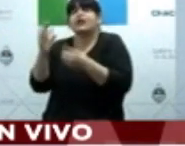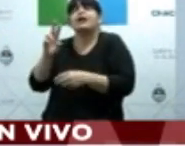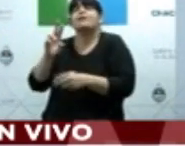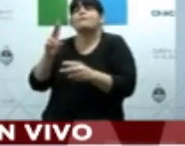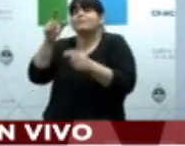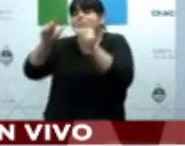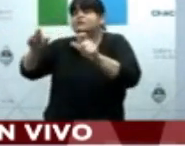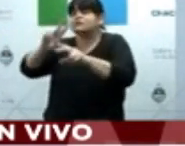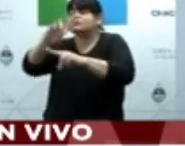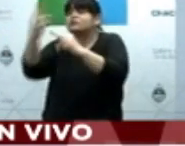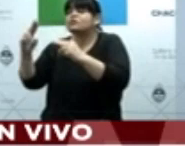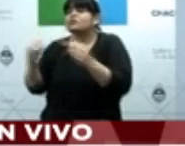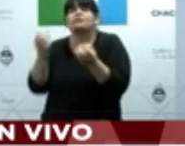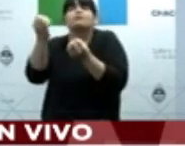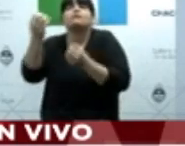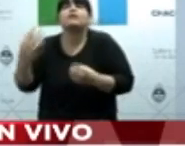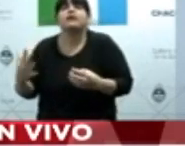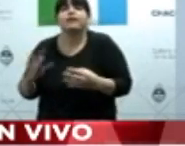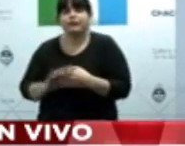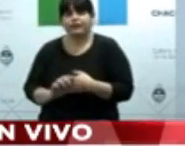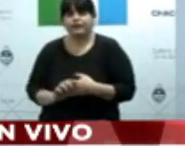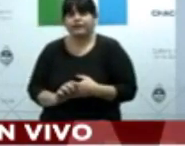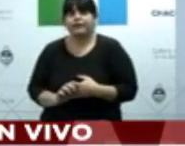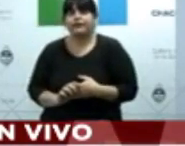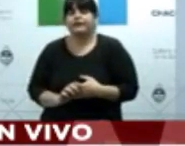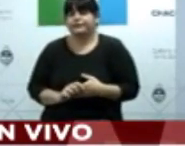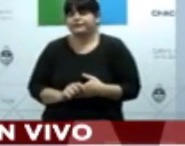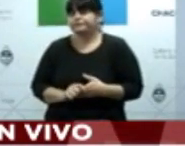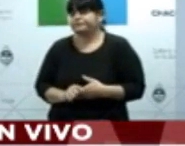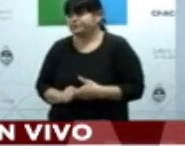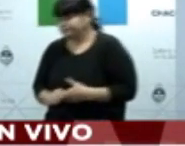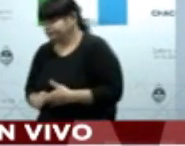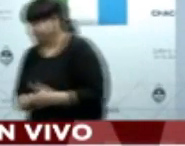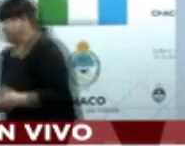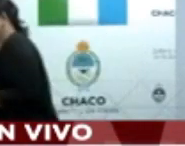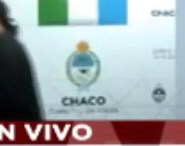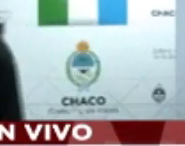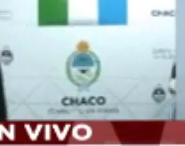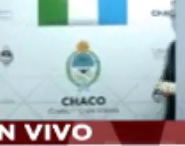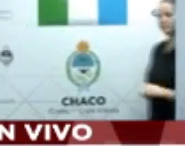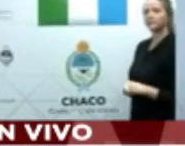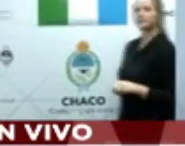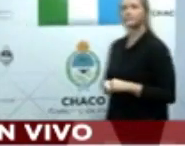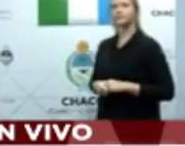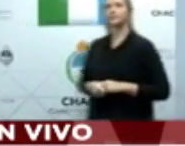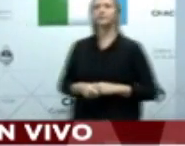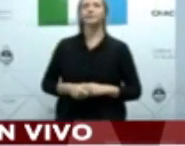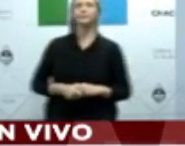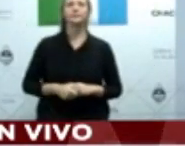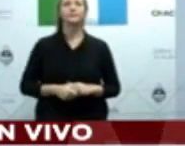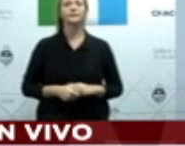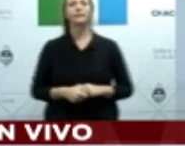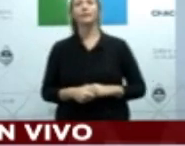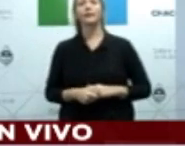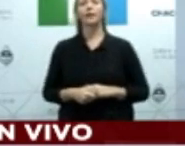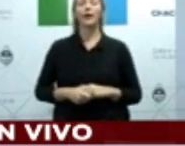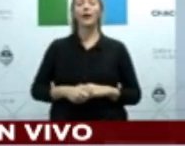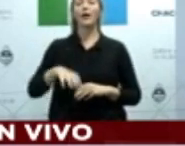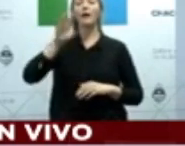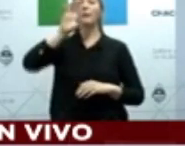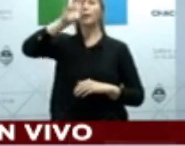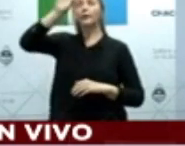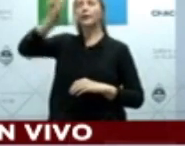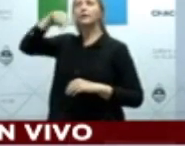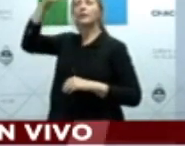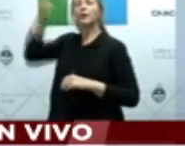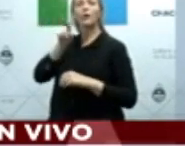de al lado no la tienen? Bueno, entonces, ¿qué hicimos bien o qué hicimos mal? Porque podemos tener ese análisis.